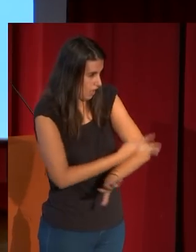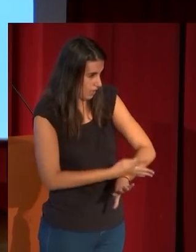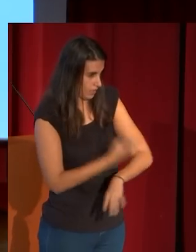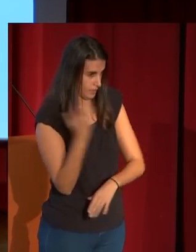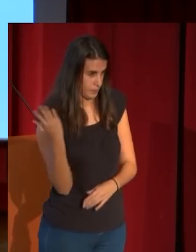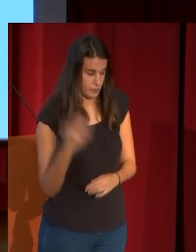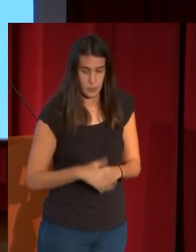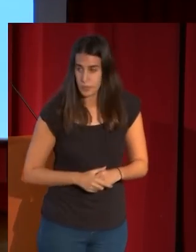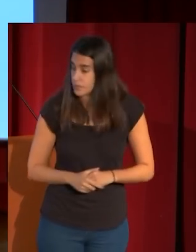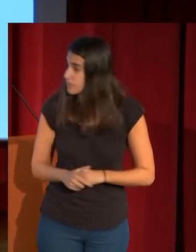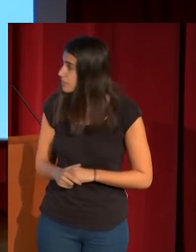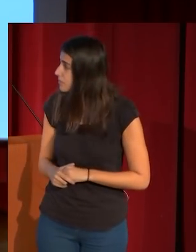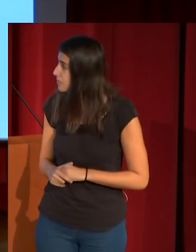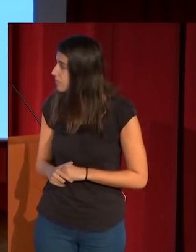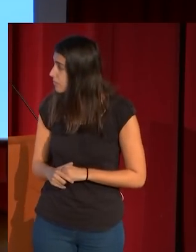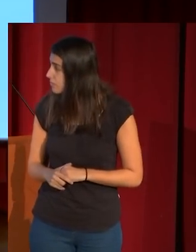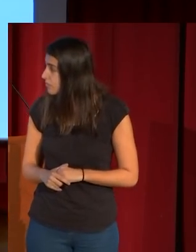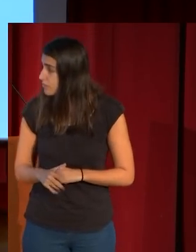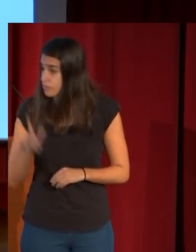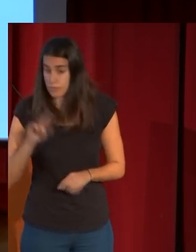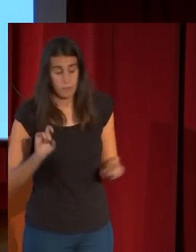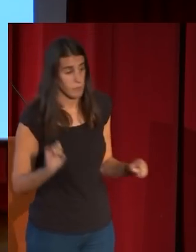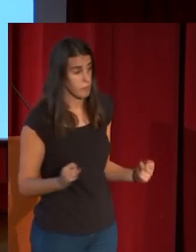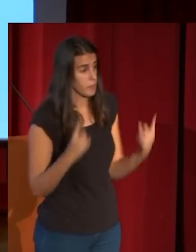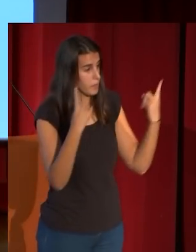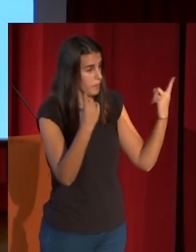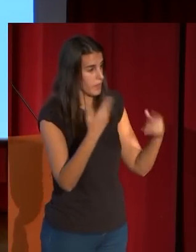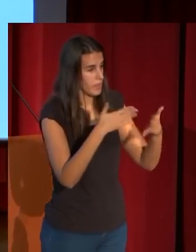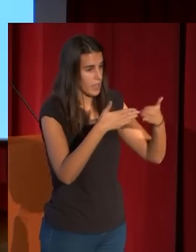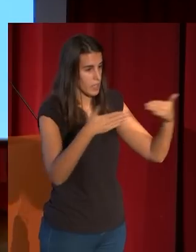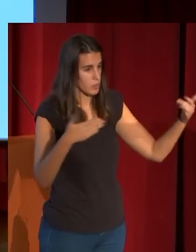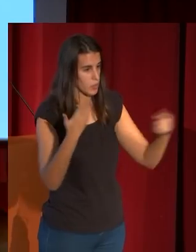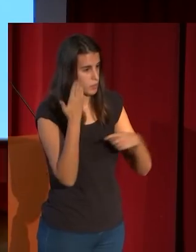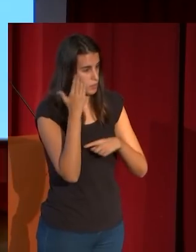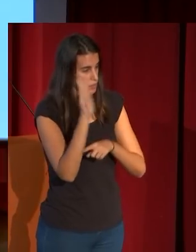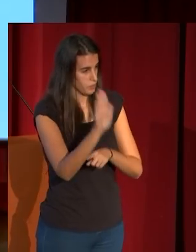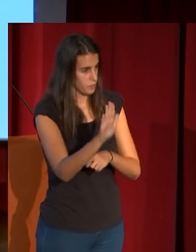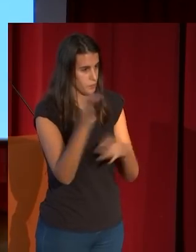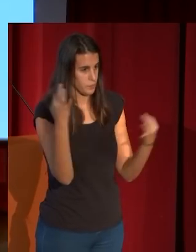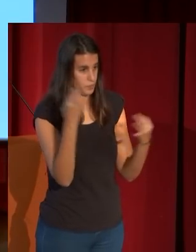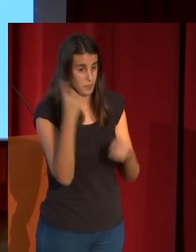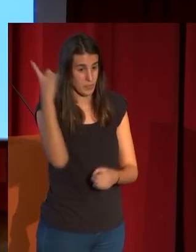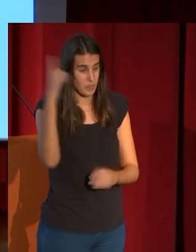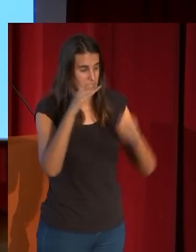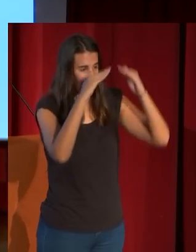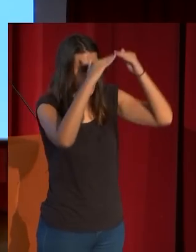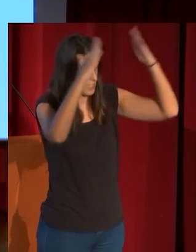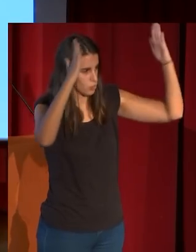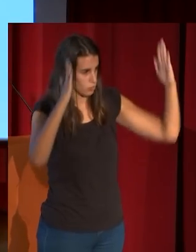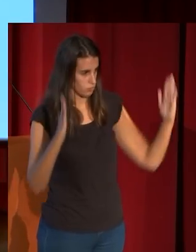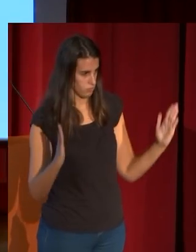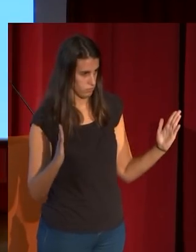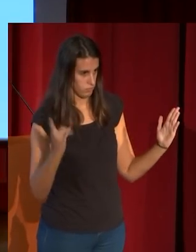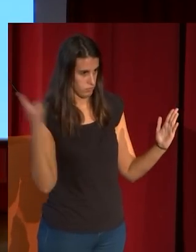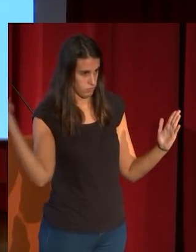También por vez primera, y esta es otra novedad de la exposición, hemos colocado lo que originariamente era el techo de la reina María Cristina,